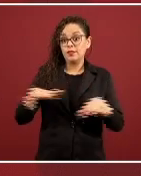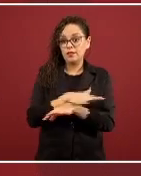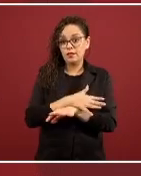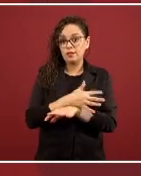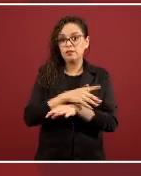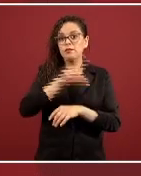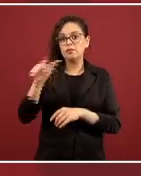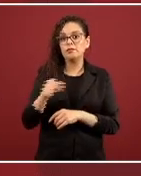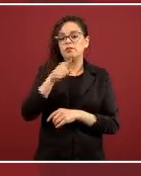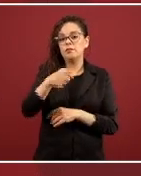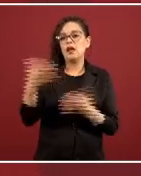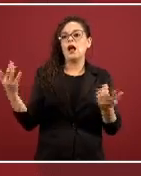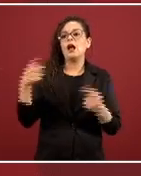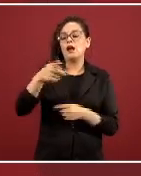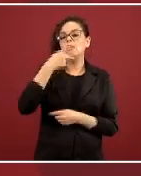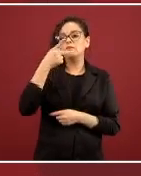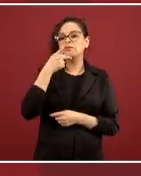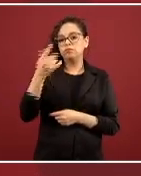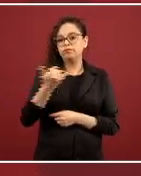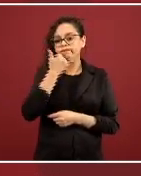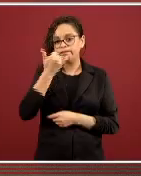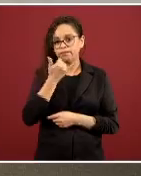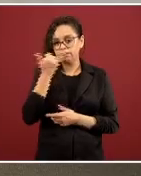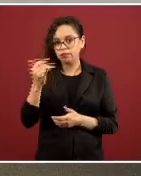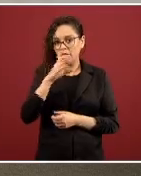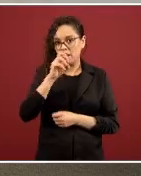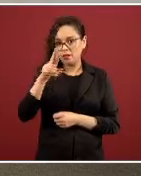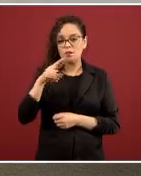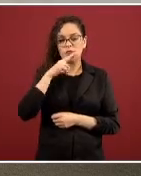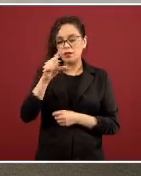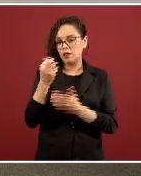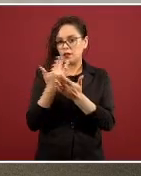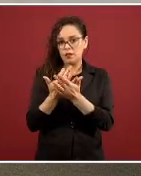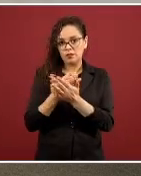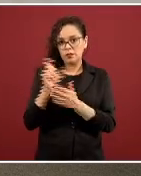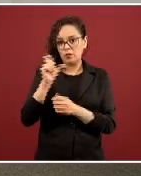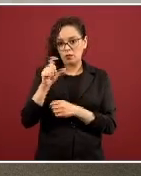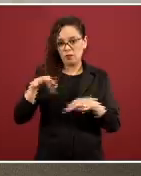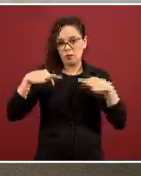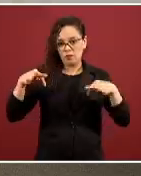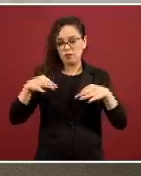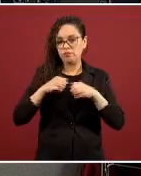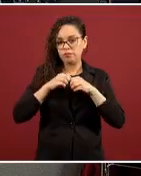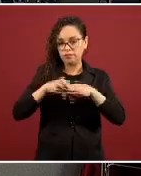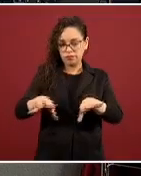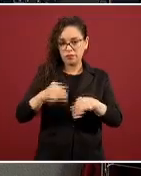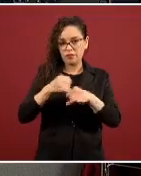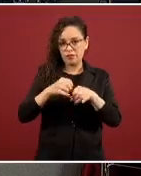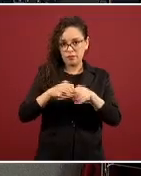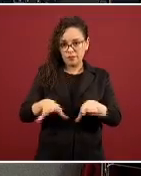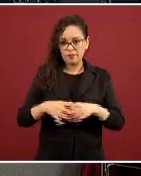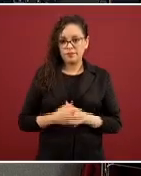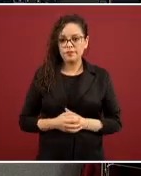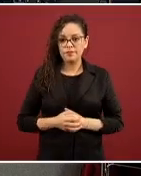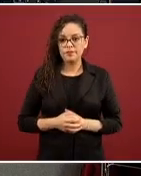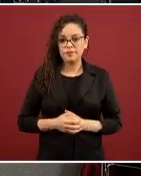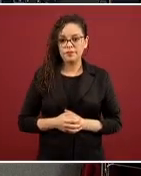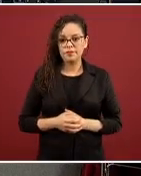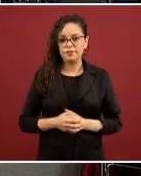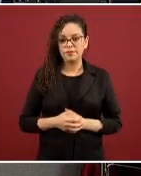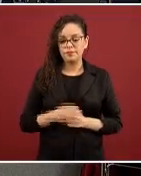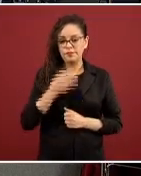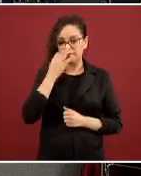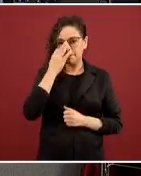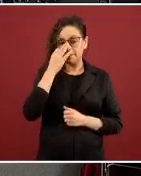va a decir que le dije algo que no es cierto. Mejor esperemos el comunicado. Muy pronto va a salir. Los hoteles COVID, más. Hoteles COVID. Gracias, rápidamente.